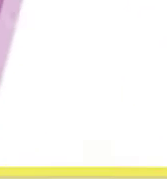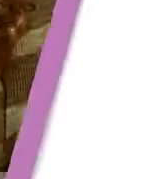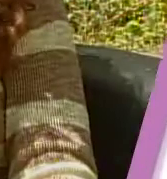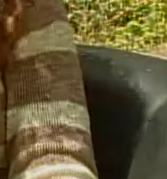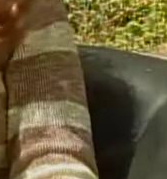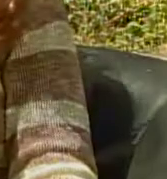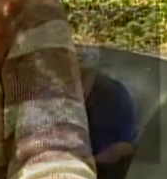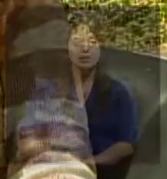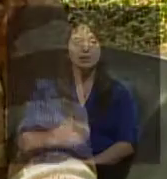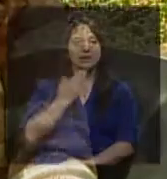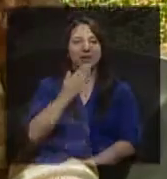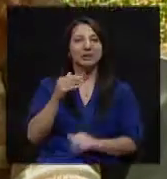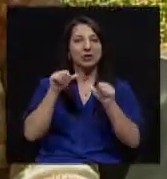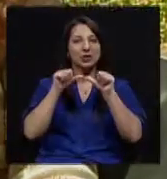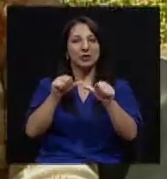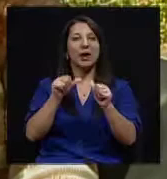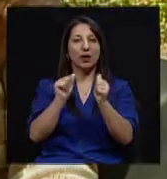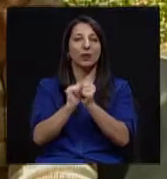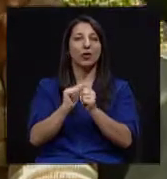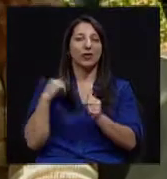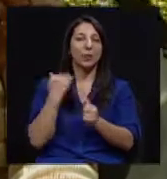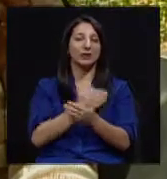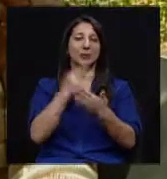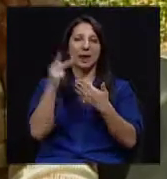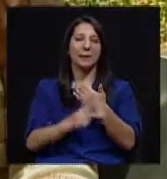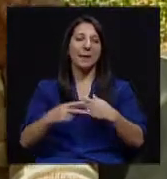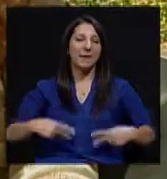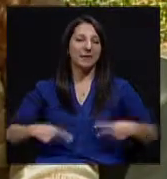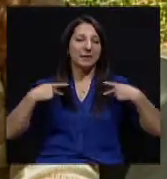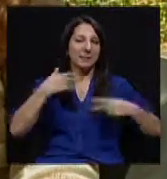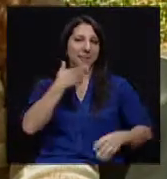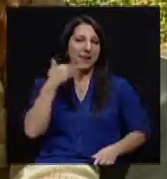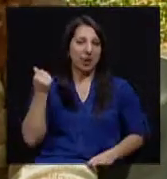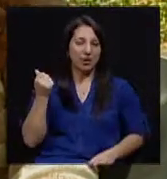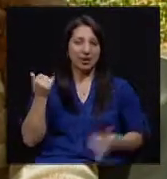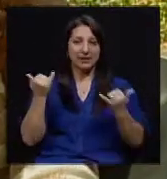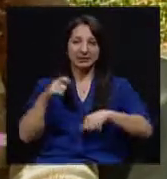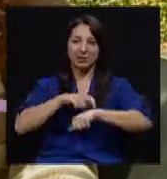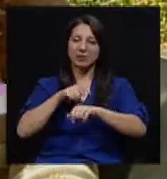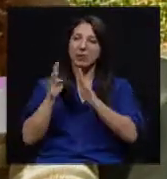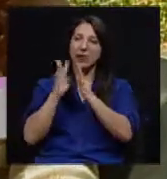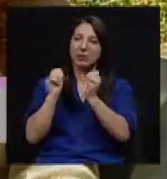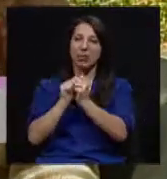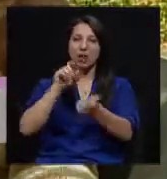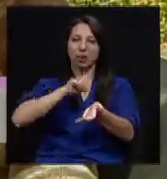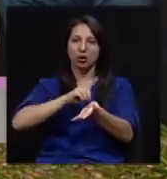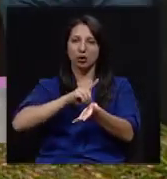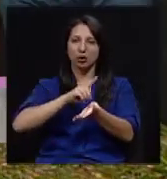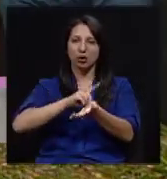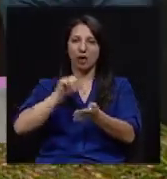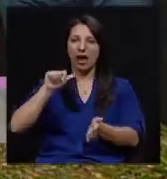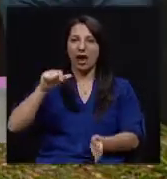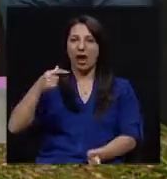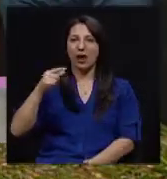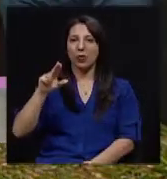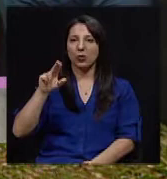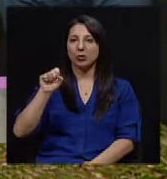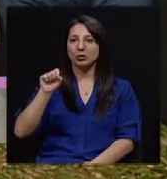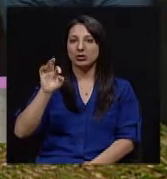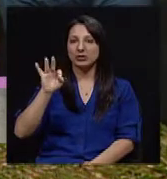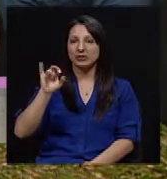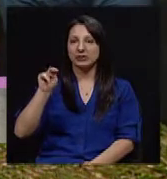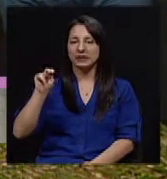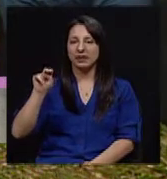Gracias por continuar con nuestro programa Vivir Mejor. Estamos conversando con el doctor Agustín Argueda sobre